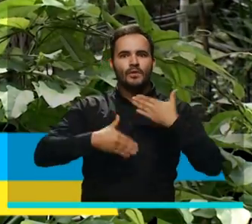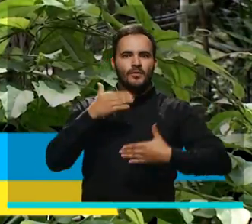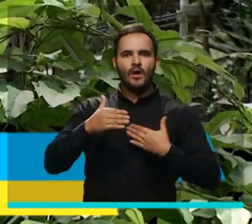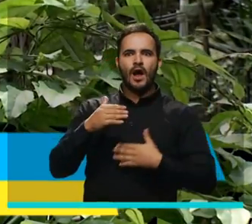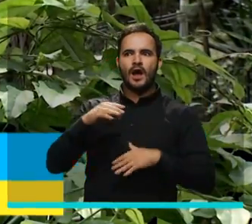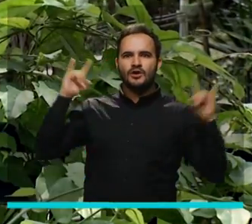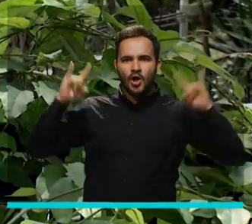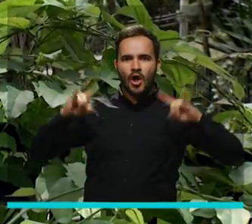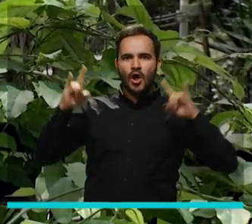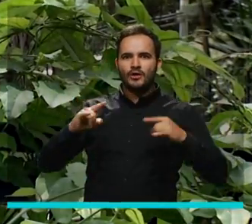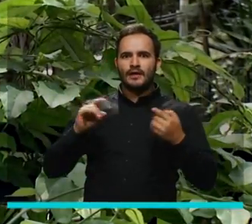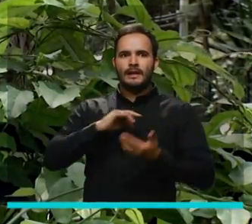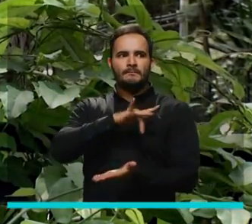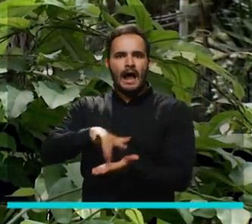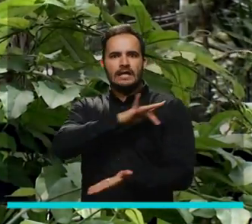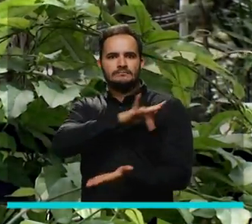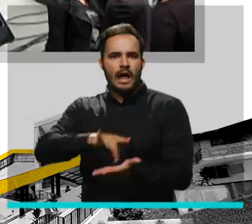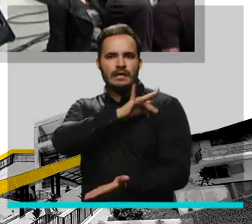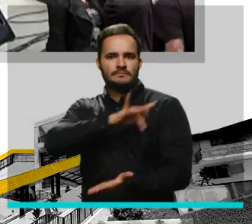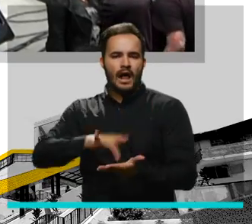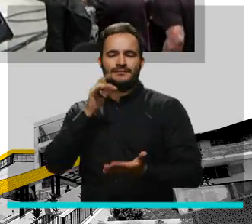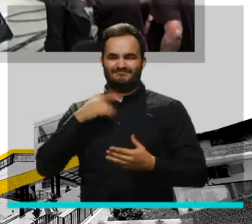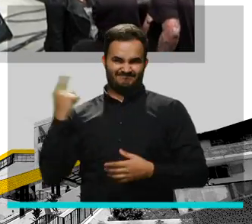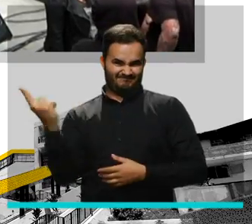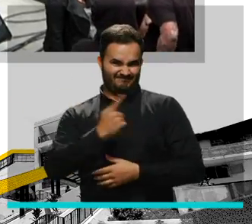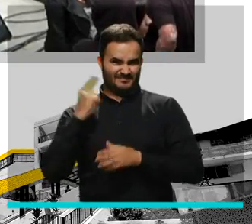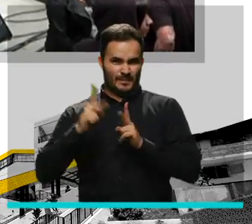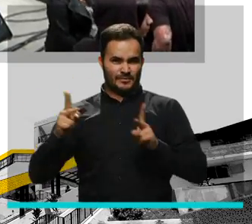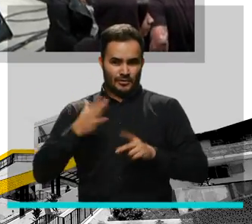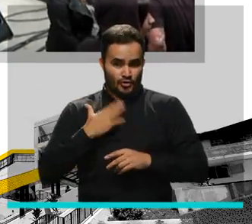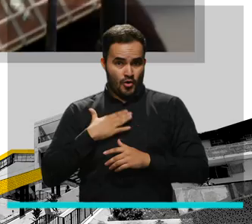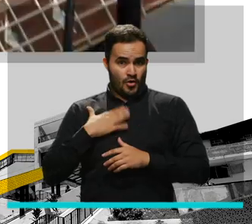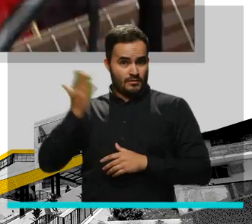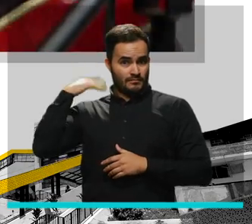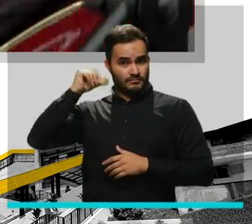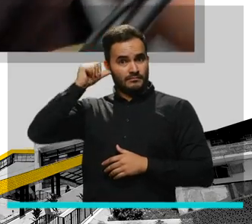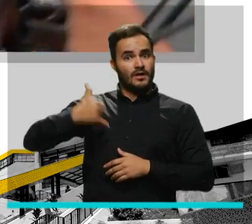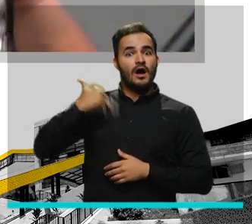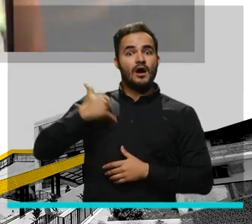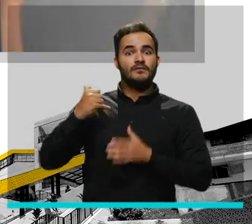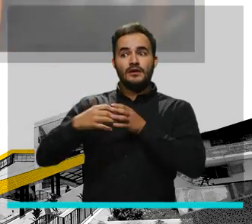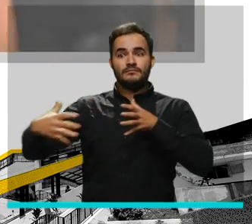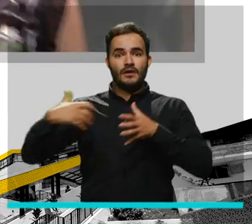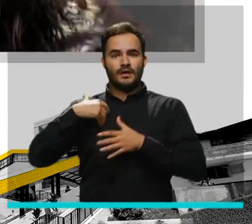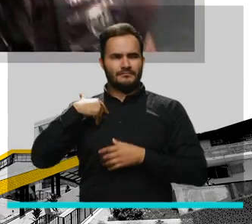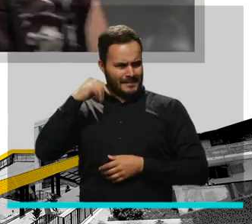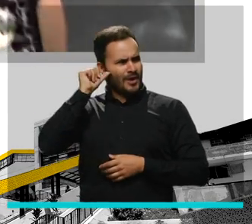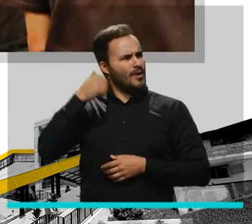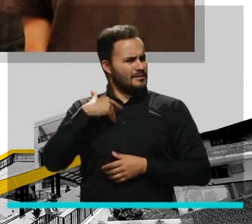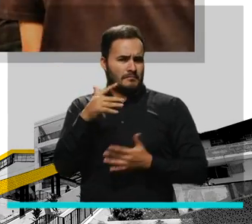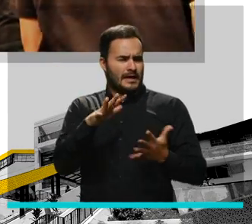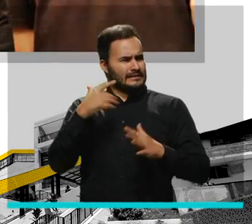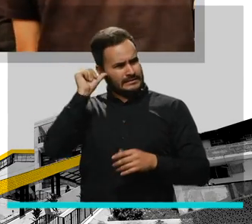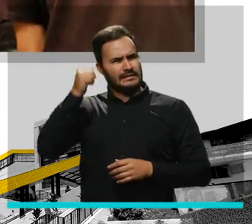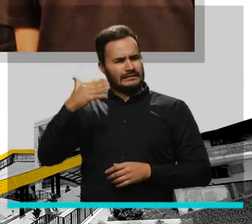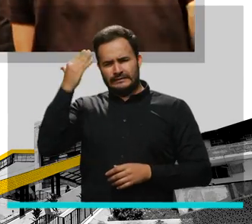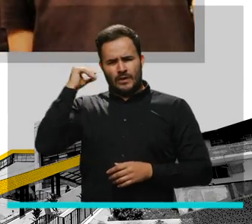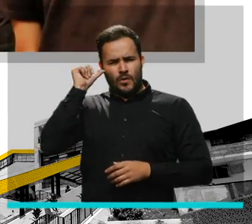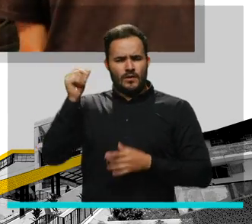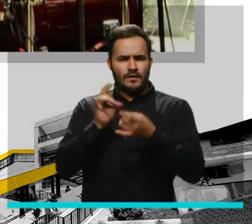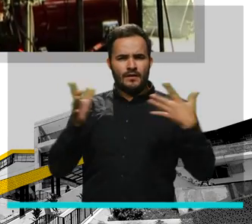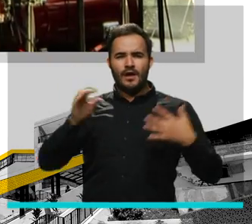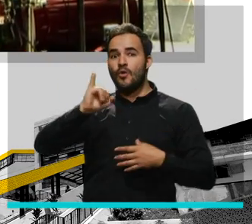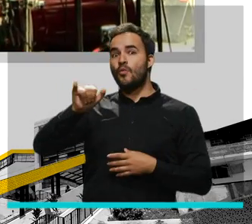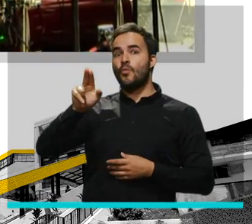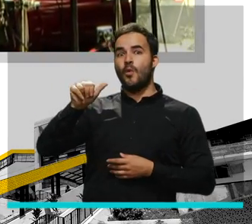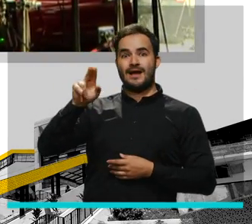Pero con el tiempo se fue apropiando un poco el espacio del rock, ¿no? Desde acá vimos las bandas que más nos influenciaron, sobre todo a la gente de mi generación. Creo que la primera vez que vine a